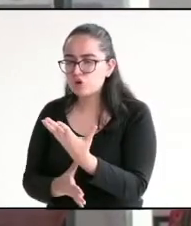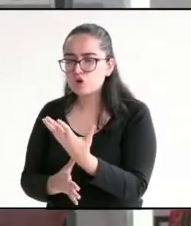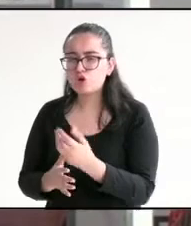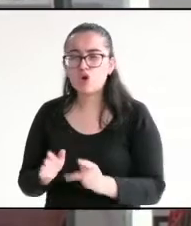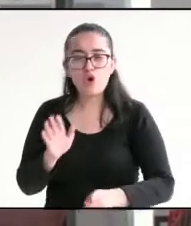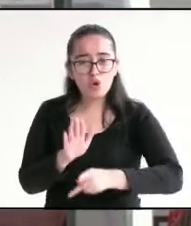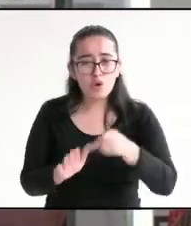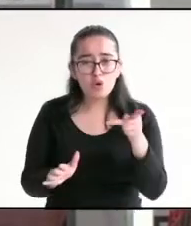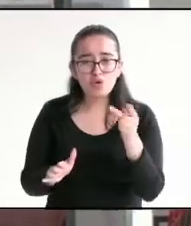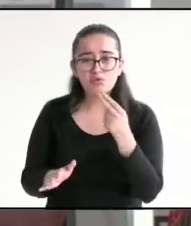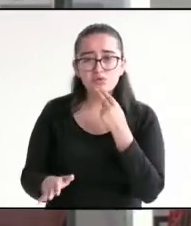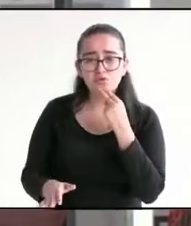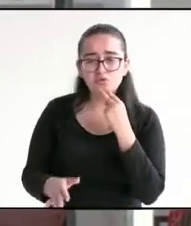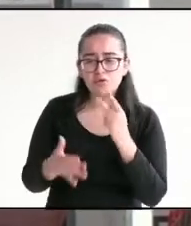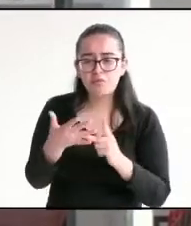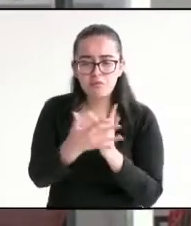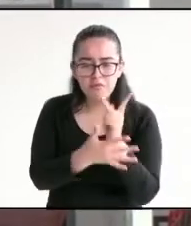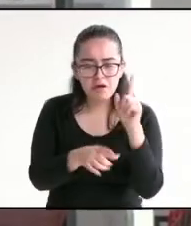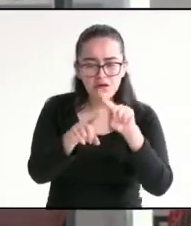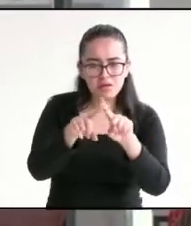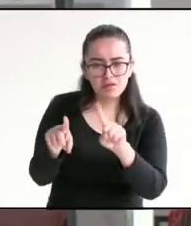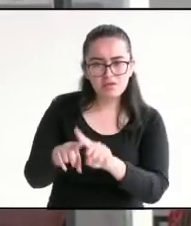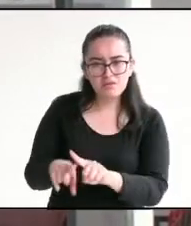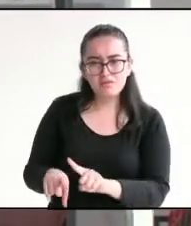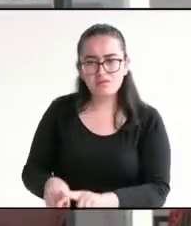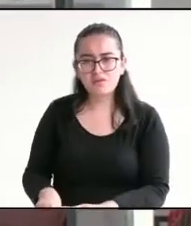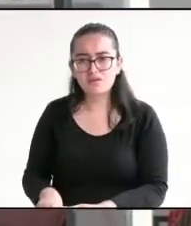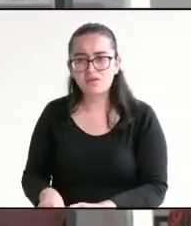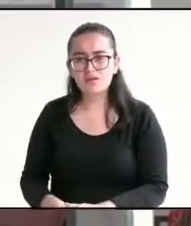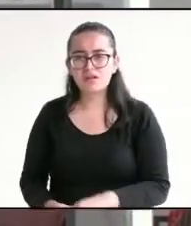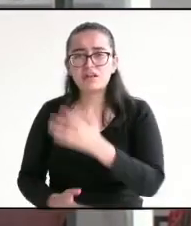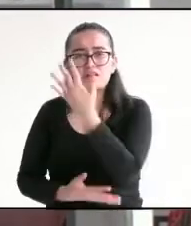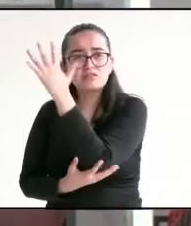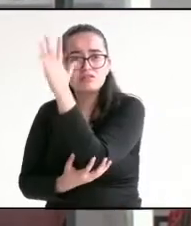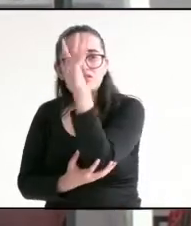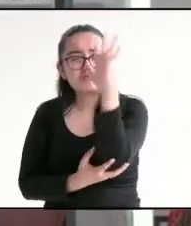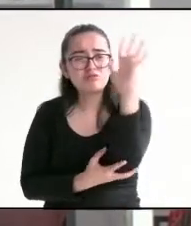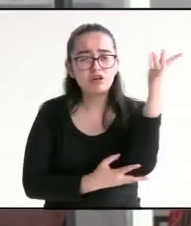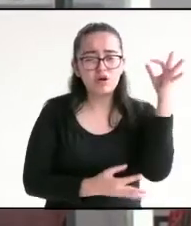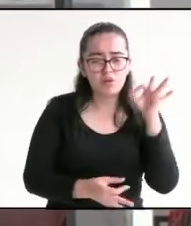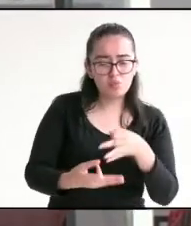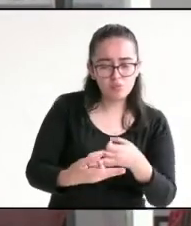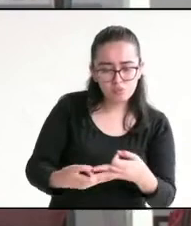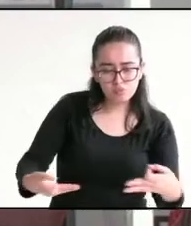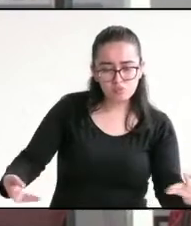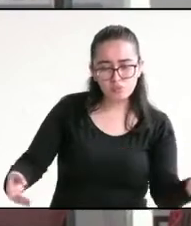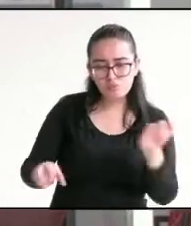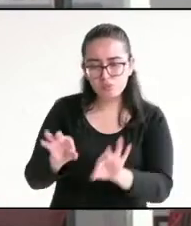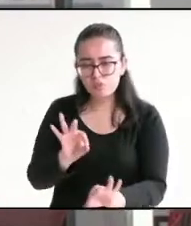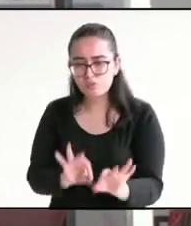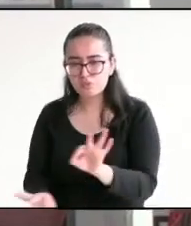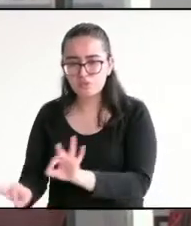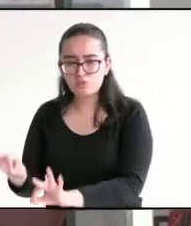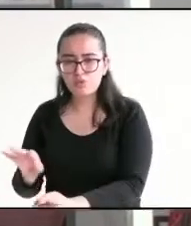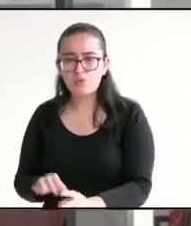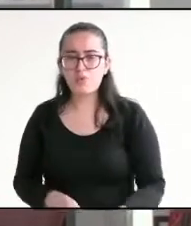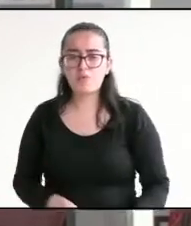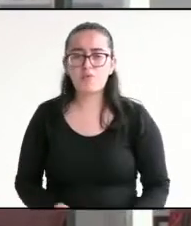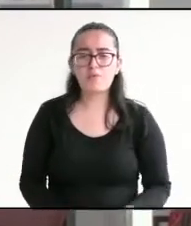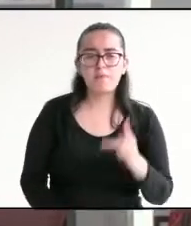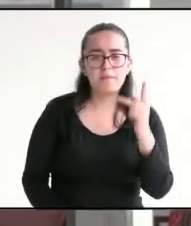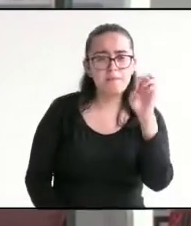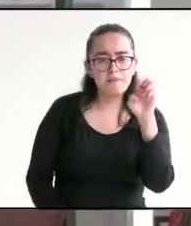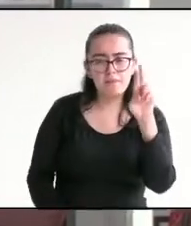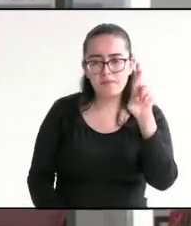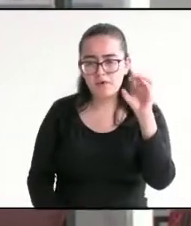Debemos implementar un plan de reforestación, vinculando un plan de reforestación en los vecinos de Perote, Las Vigas y San Miguel